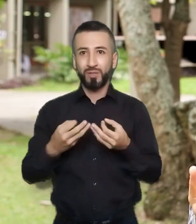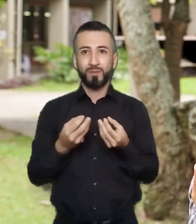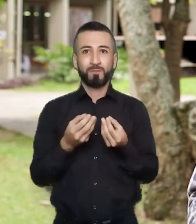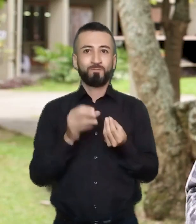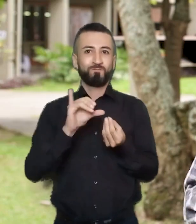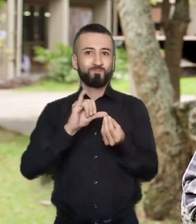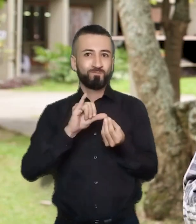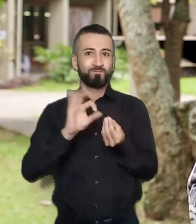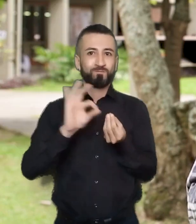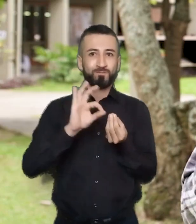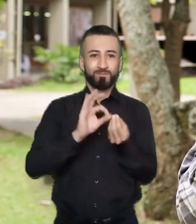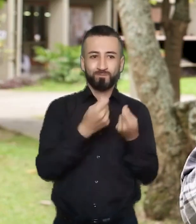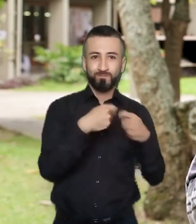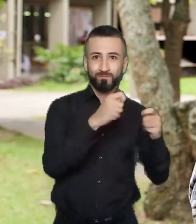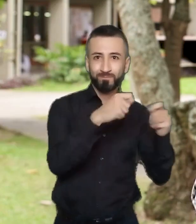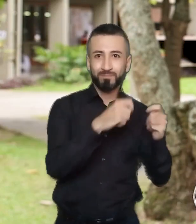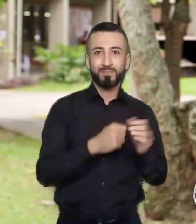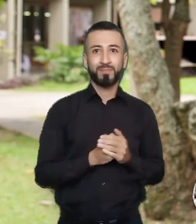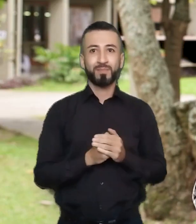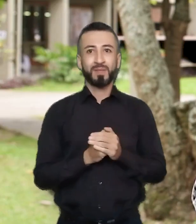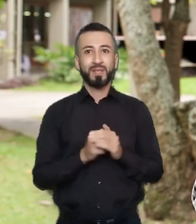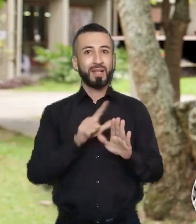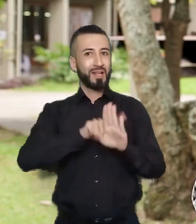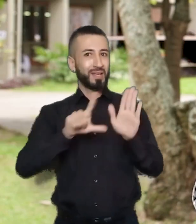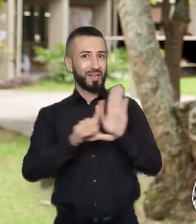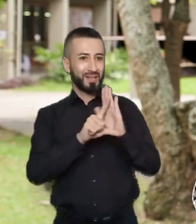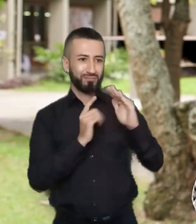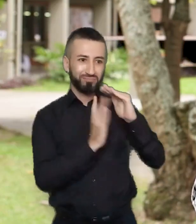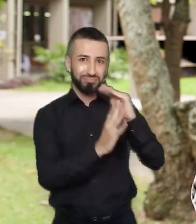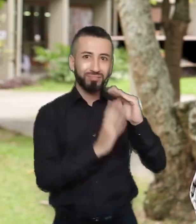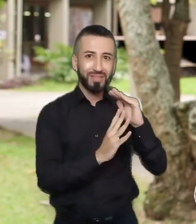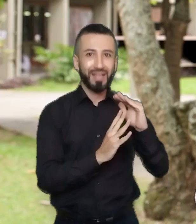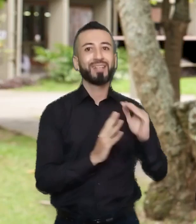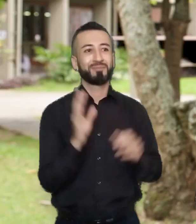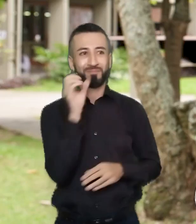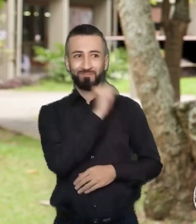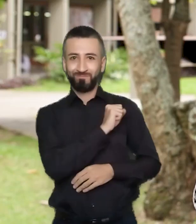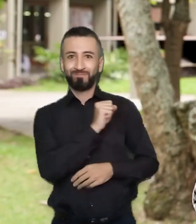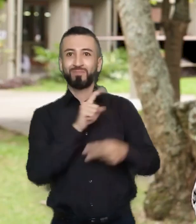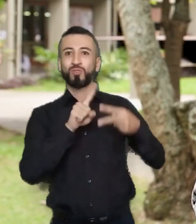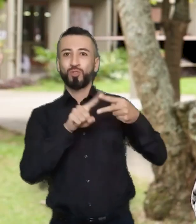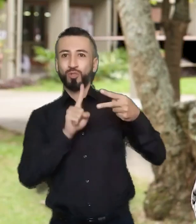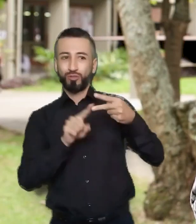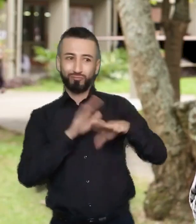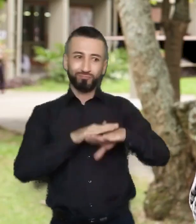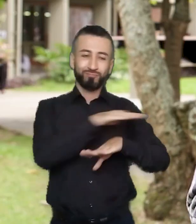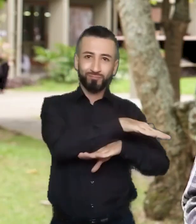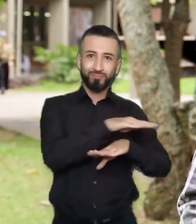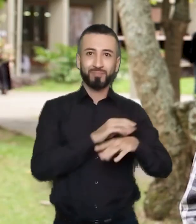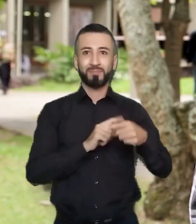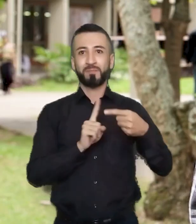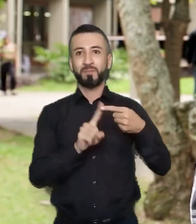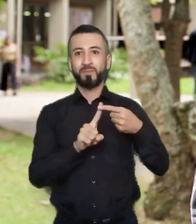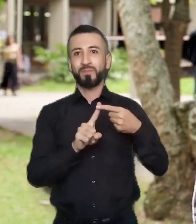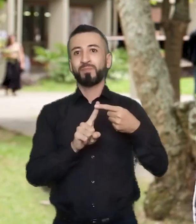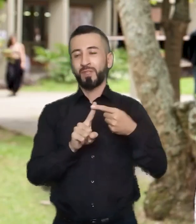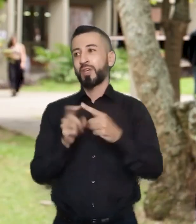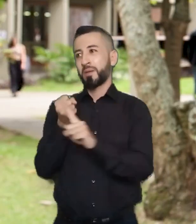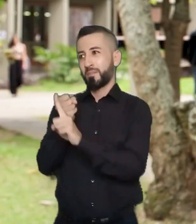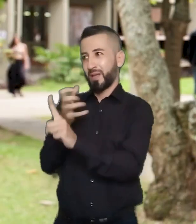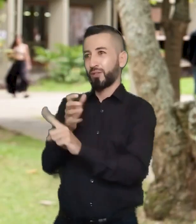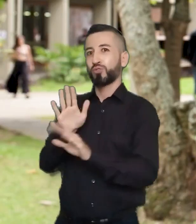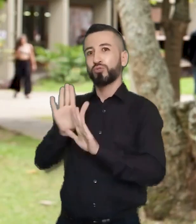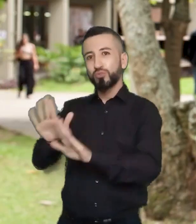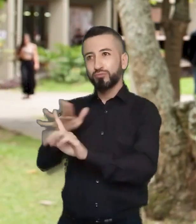inmigración ilegal, se convierten entonces en dos causas importantes para pensar ahora los posibles impactos de este resultado. El primero, obviamente, el